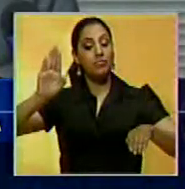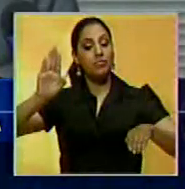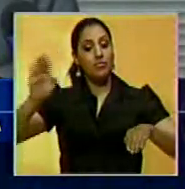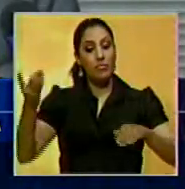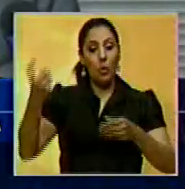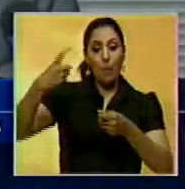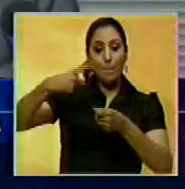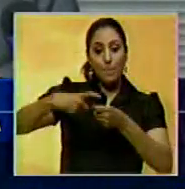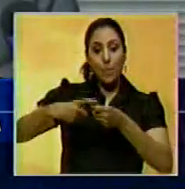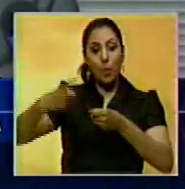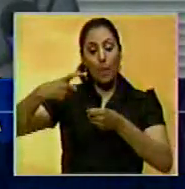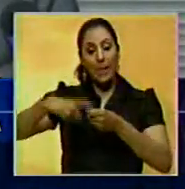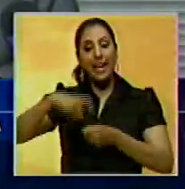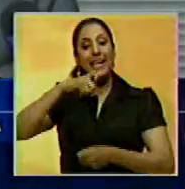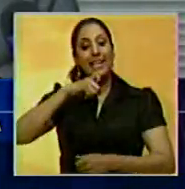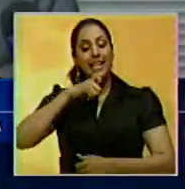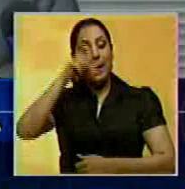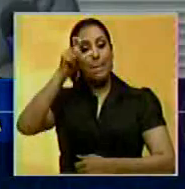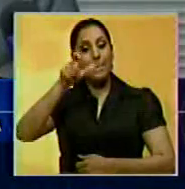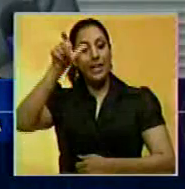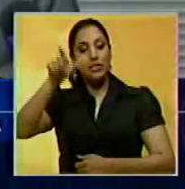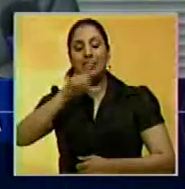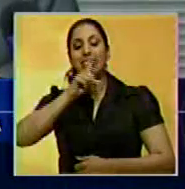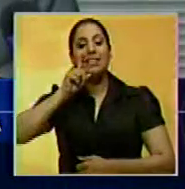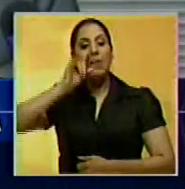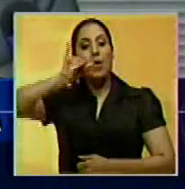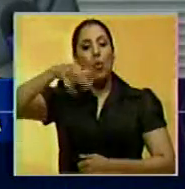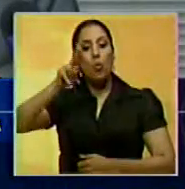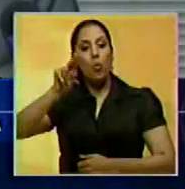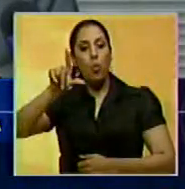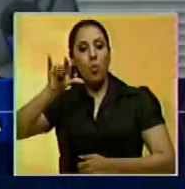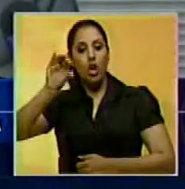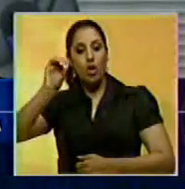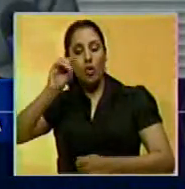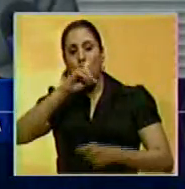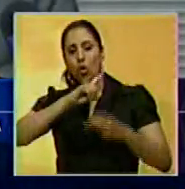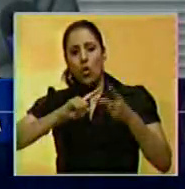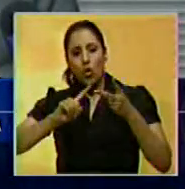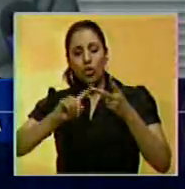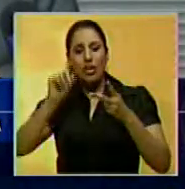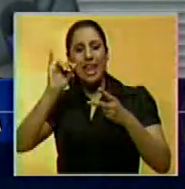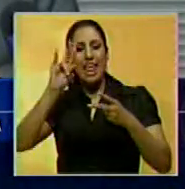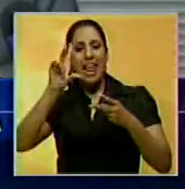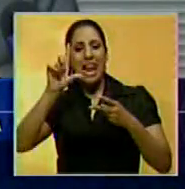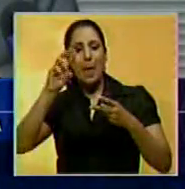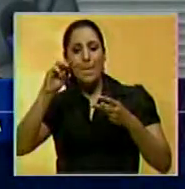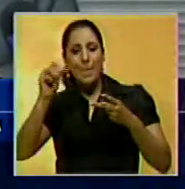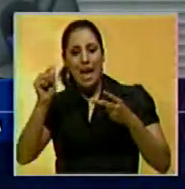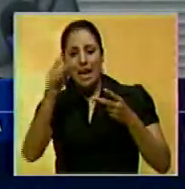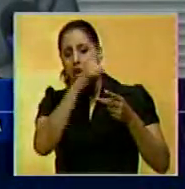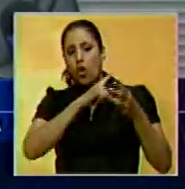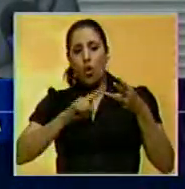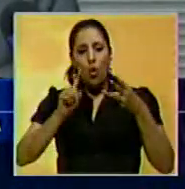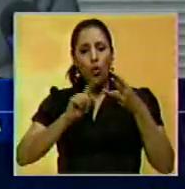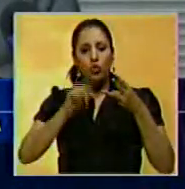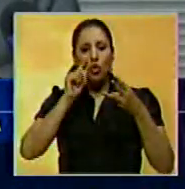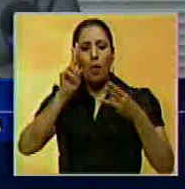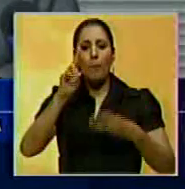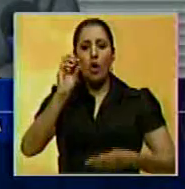incorporó a los ciudadanos Julio y Garza, Irma Guarulla y Rommel Guzamana,